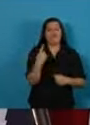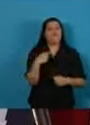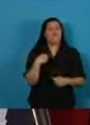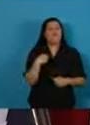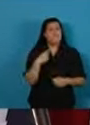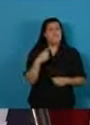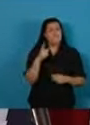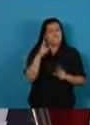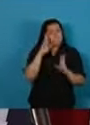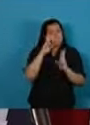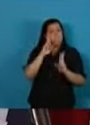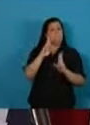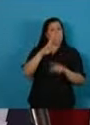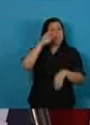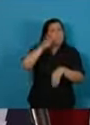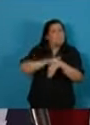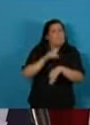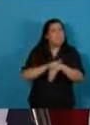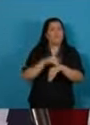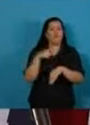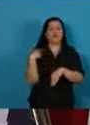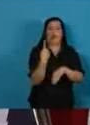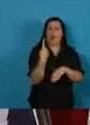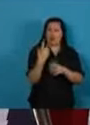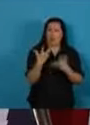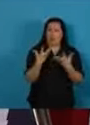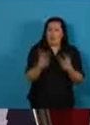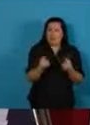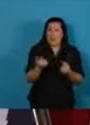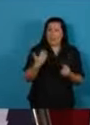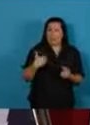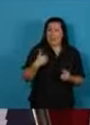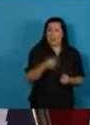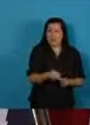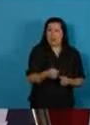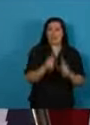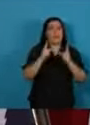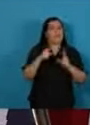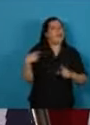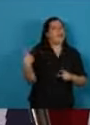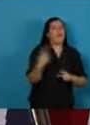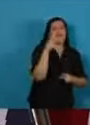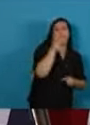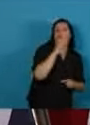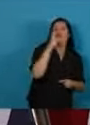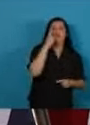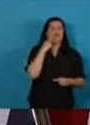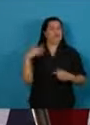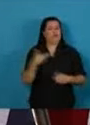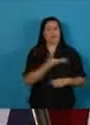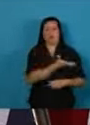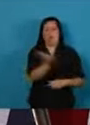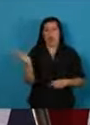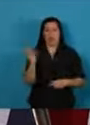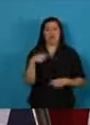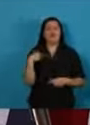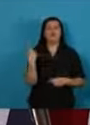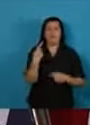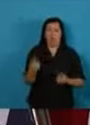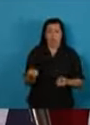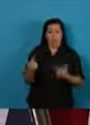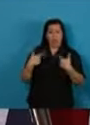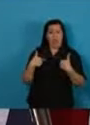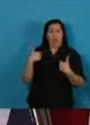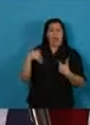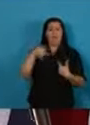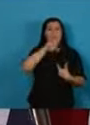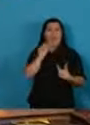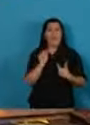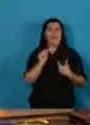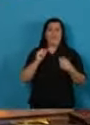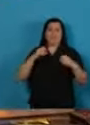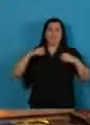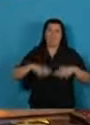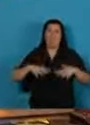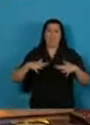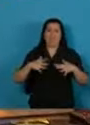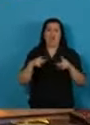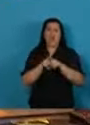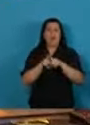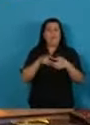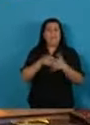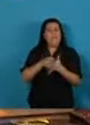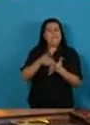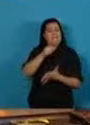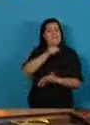responsabilidad y el patriotismo de todos y todas. Recibimos un país frágil, postrado y